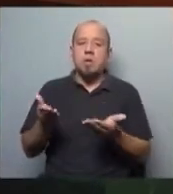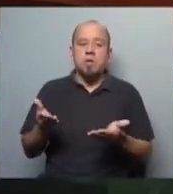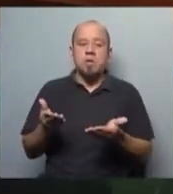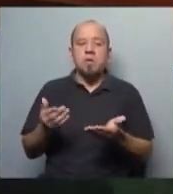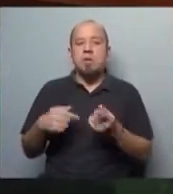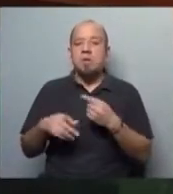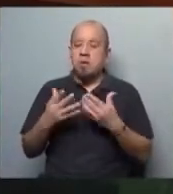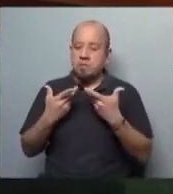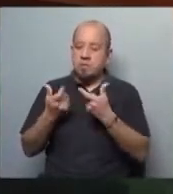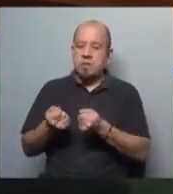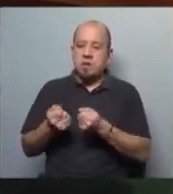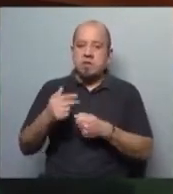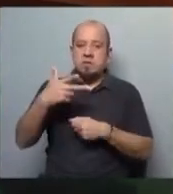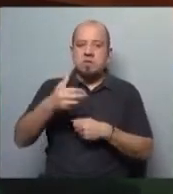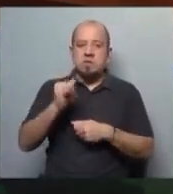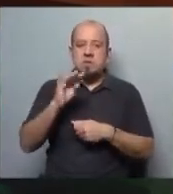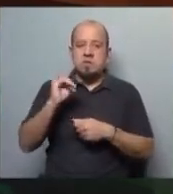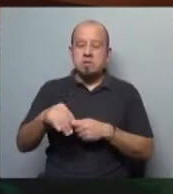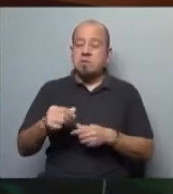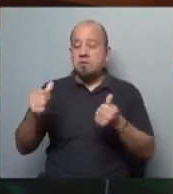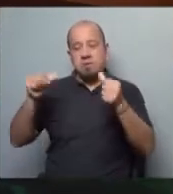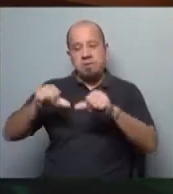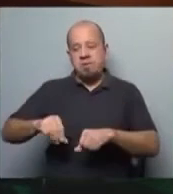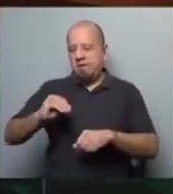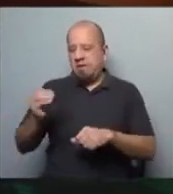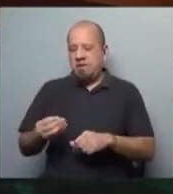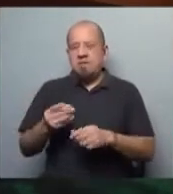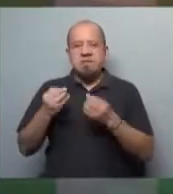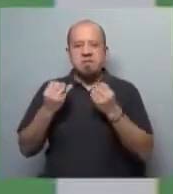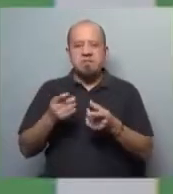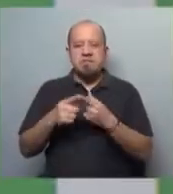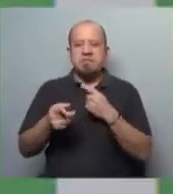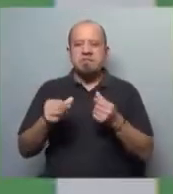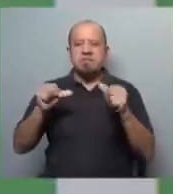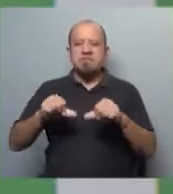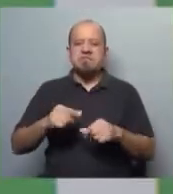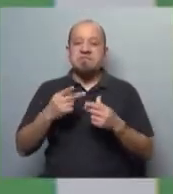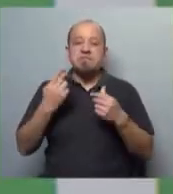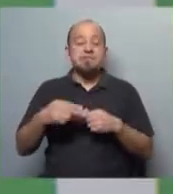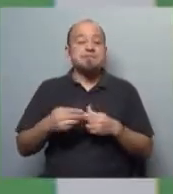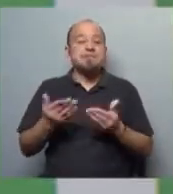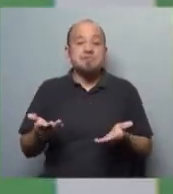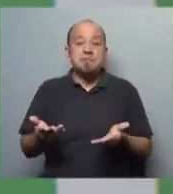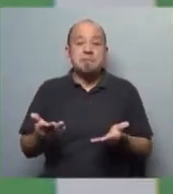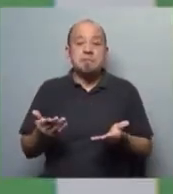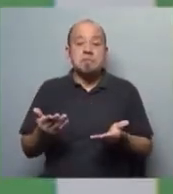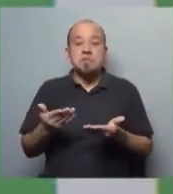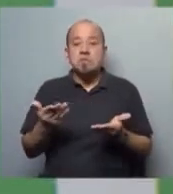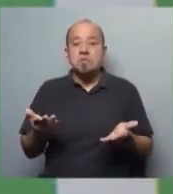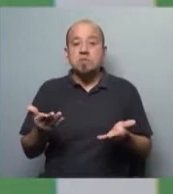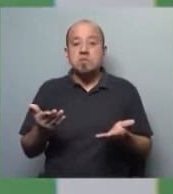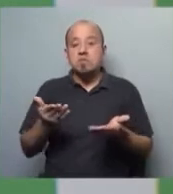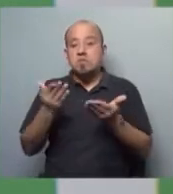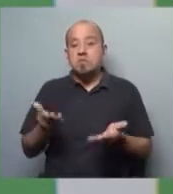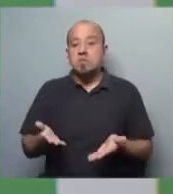ellas fracasaron y fracasaron, entre otras cosas, porque nunca han escuchado ni le han dado el